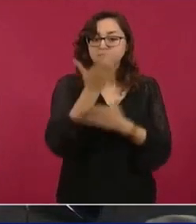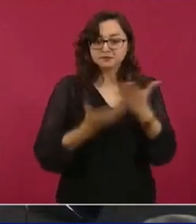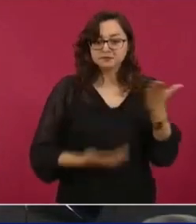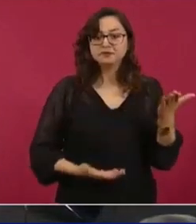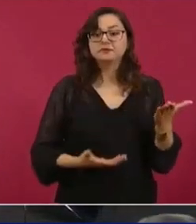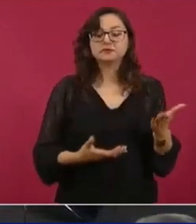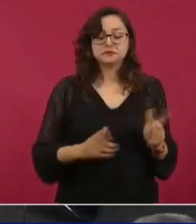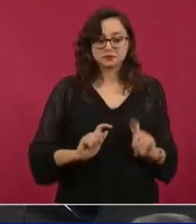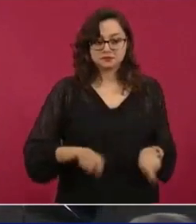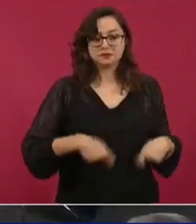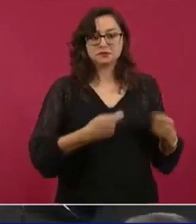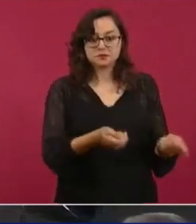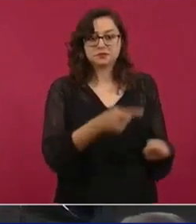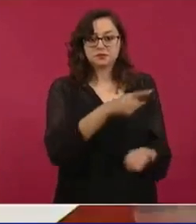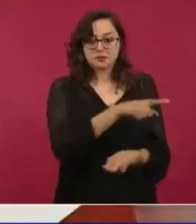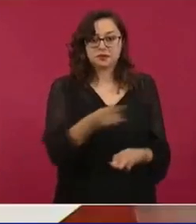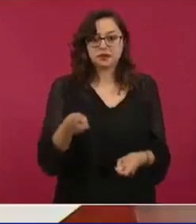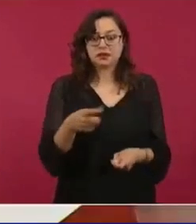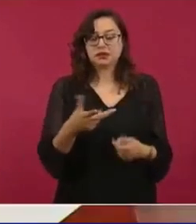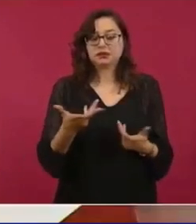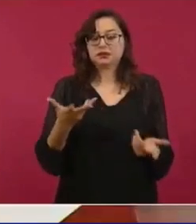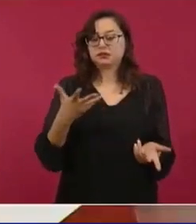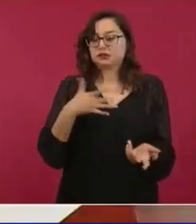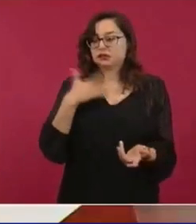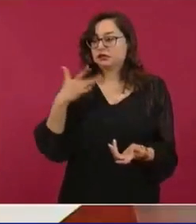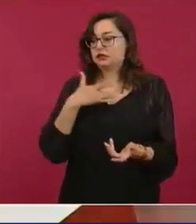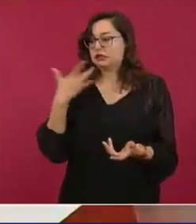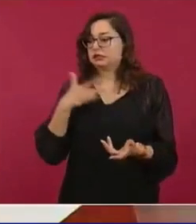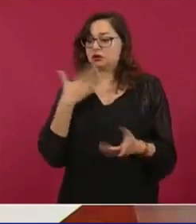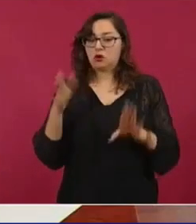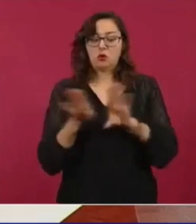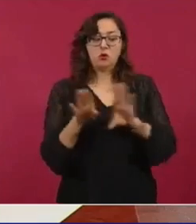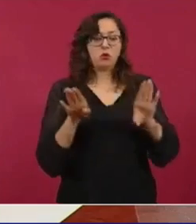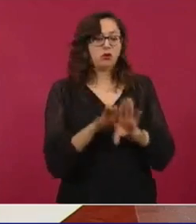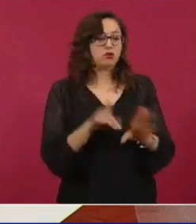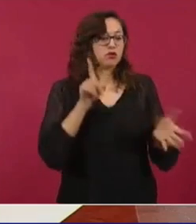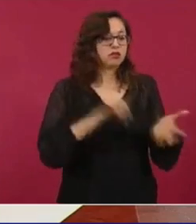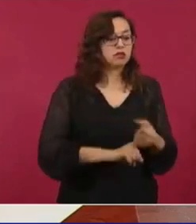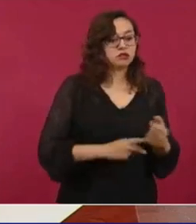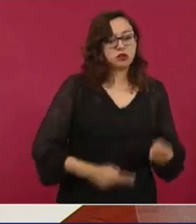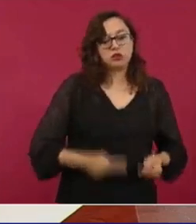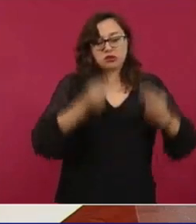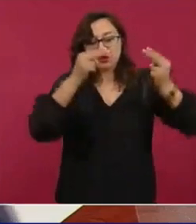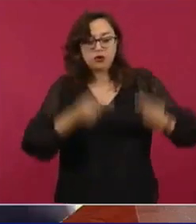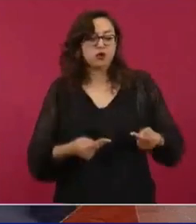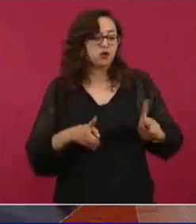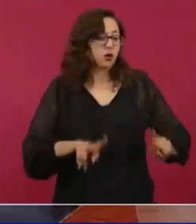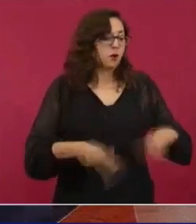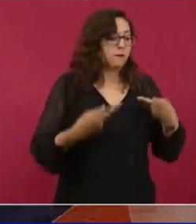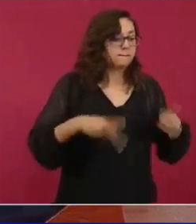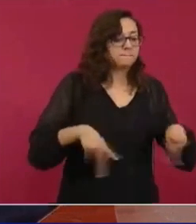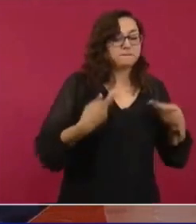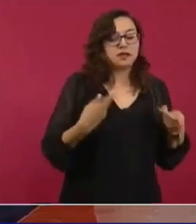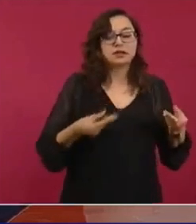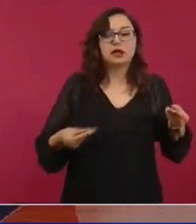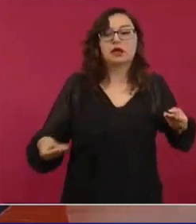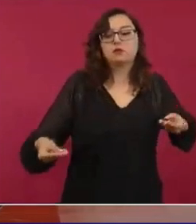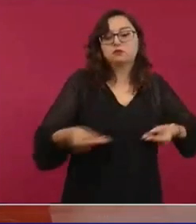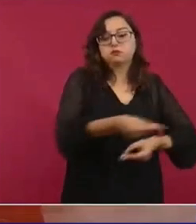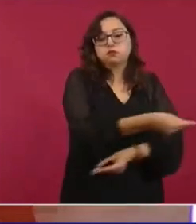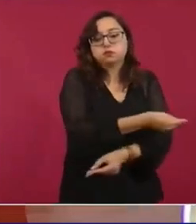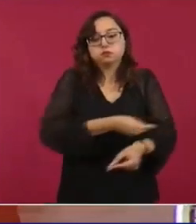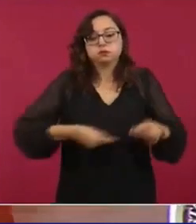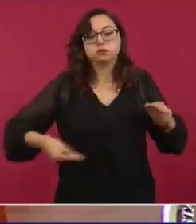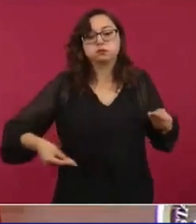es vender acciones de las concesiones